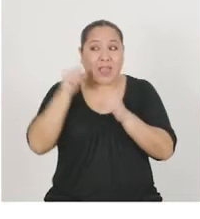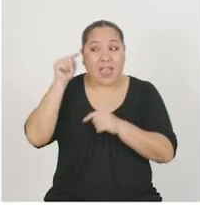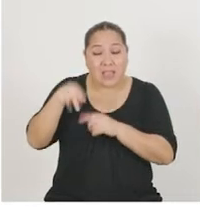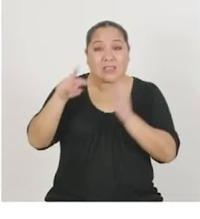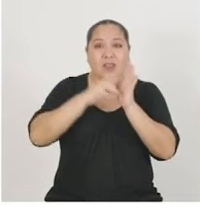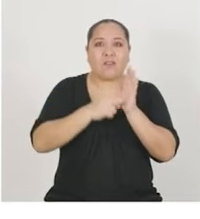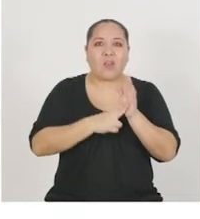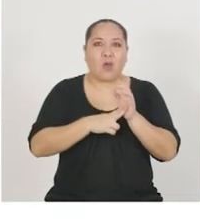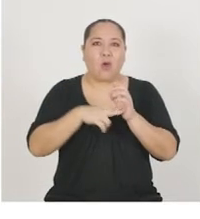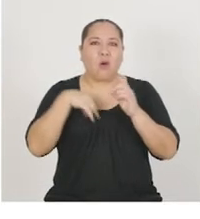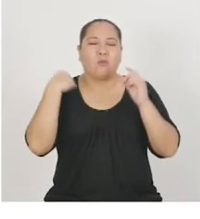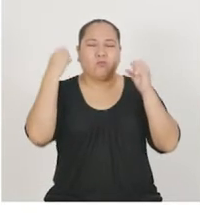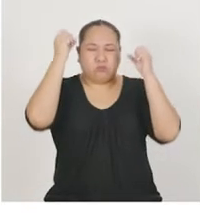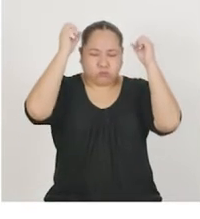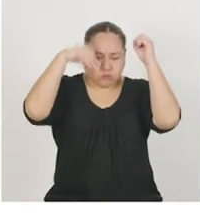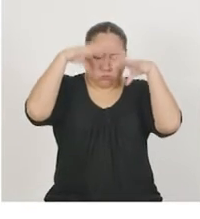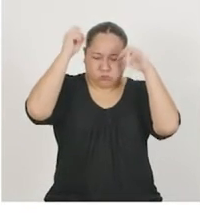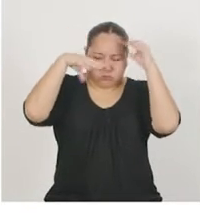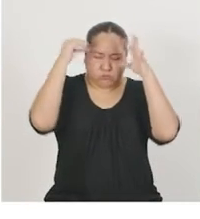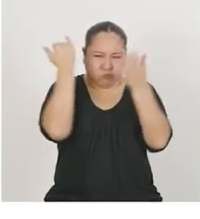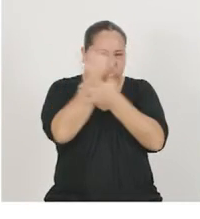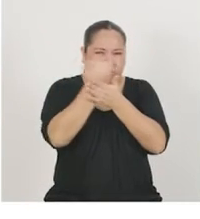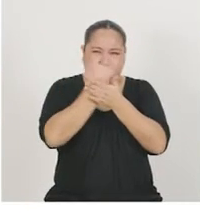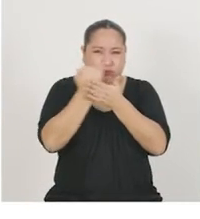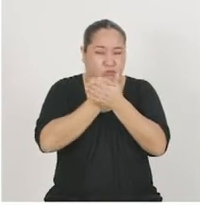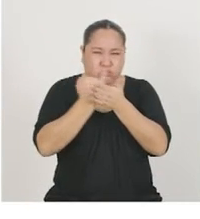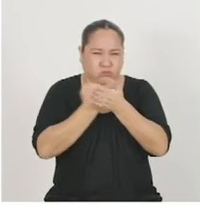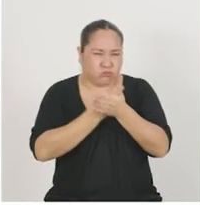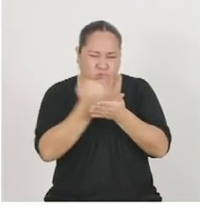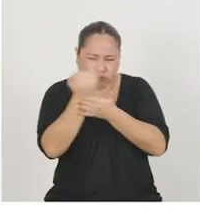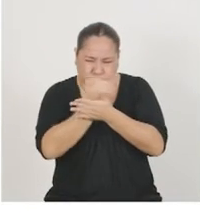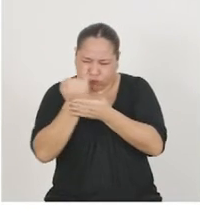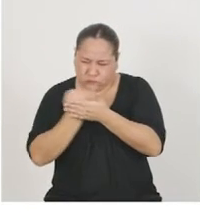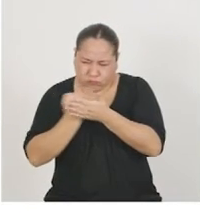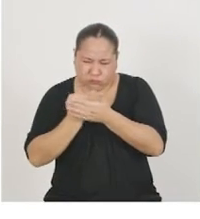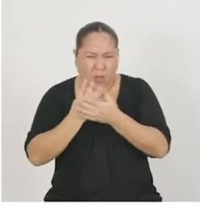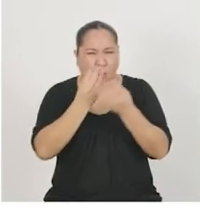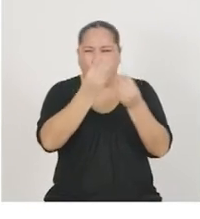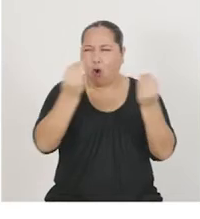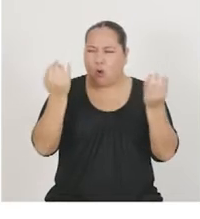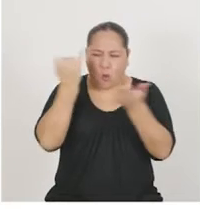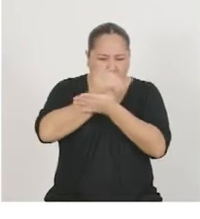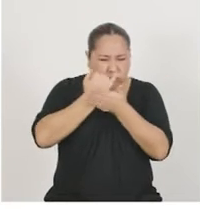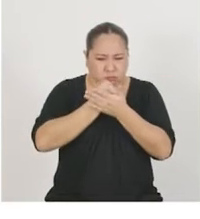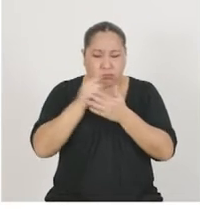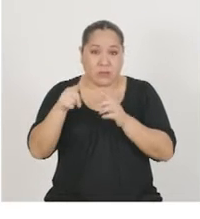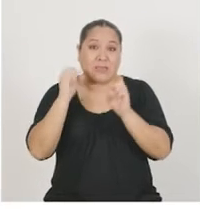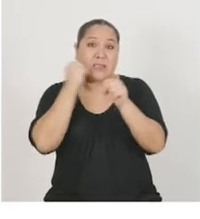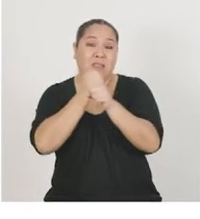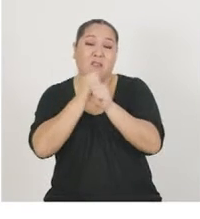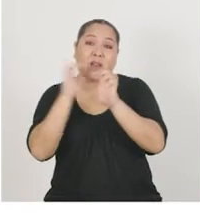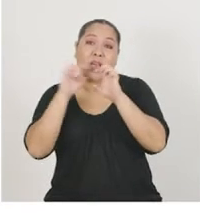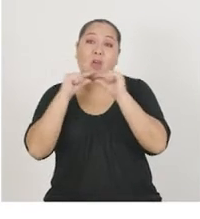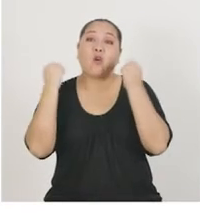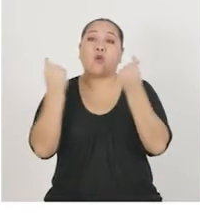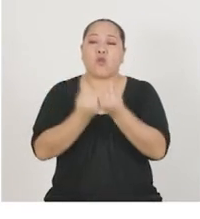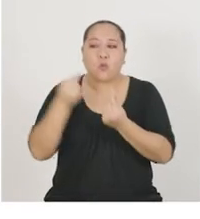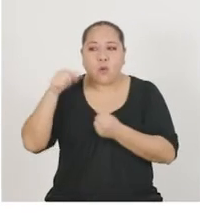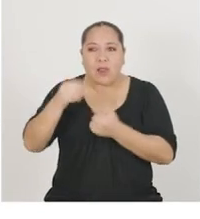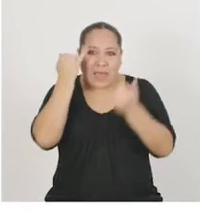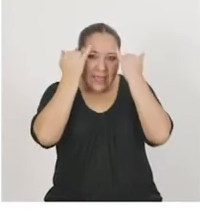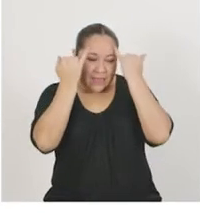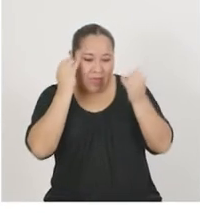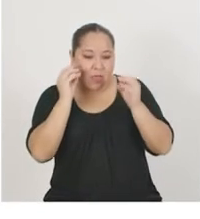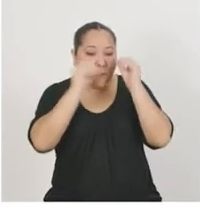Tormenta de Dibujos. Dibujos una herramienta visual que se trabaja en grupo y cuyo propósito es facilitar la